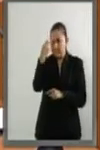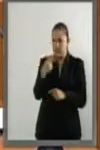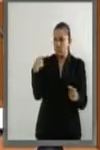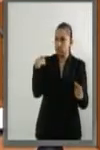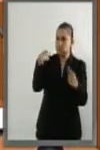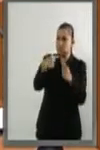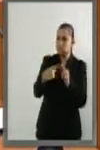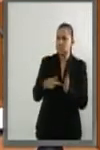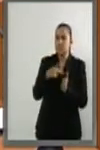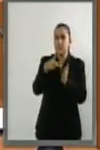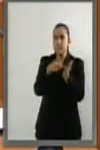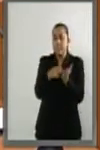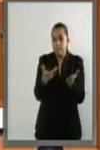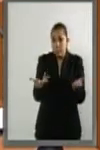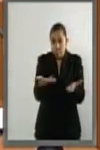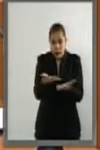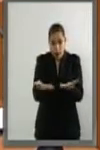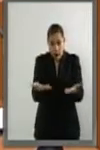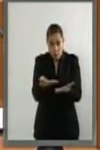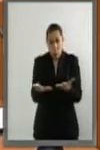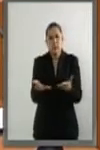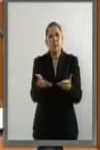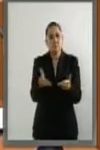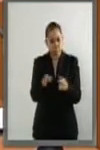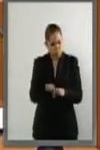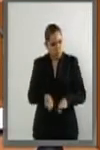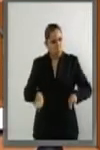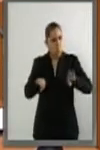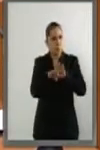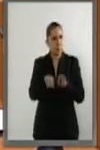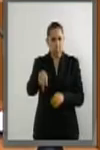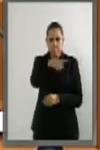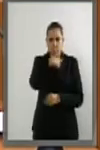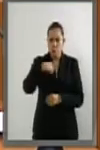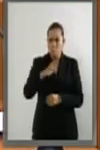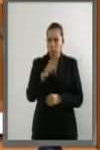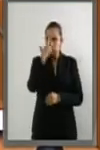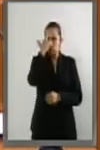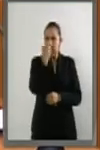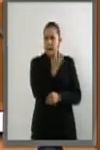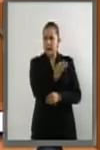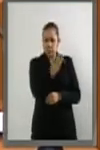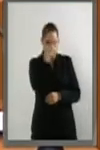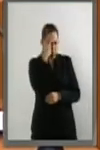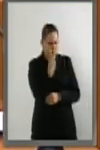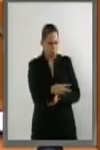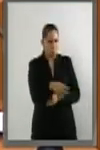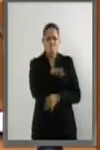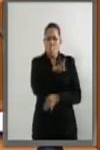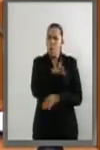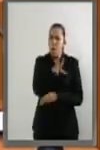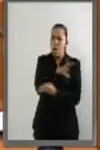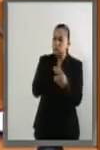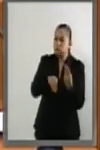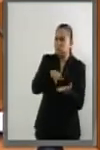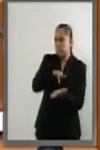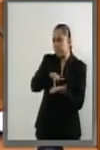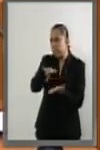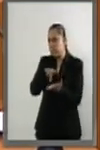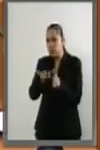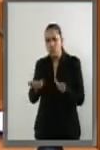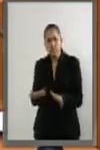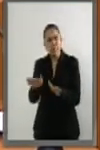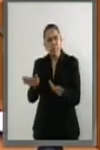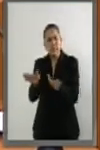importante reafirmar esta vocación. Ante este panorama, México debe